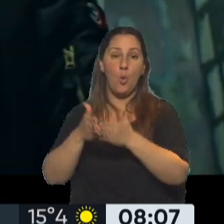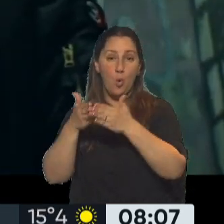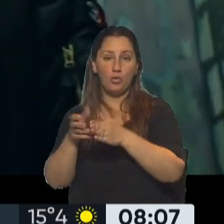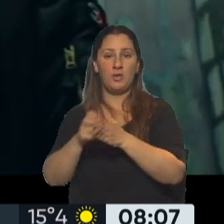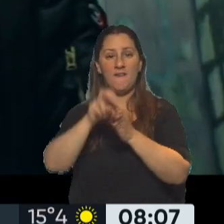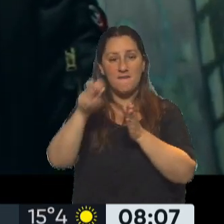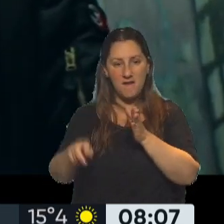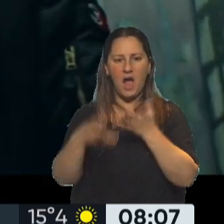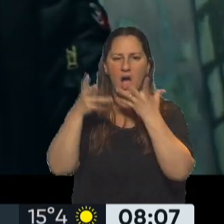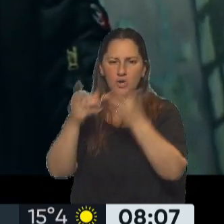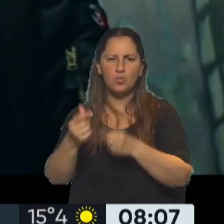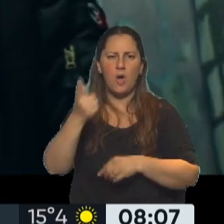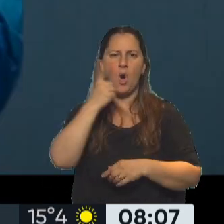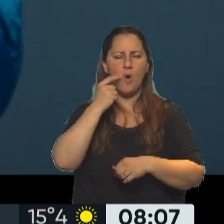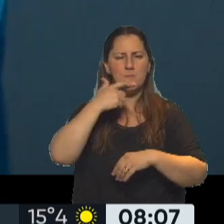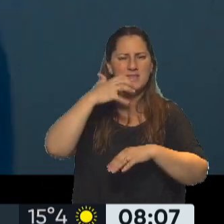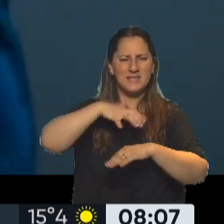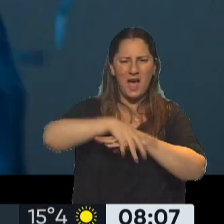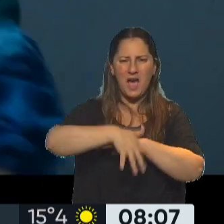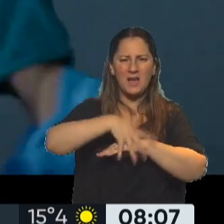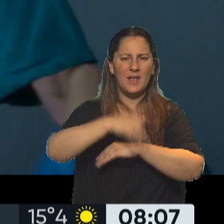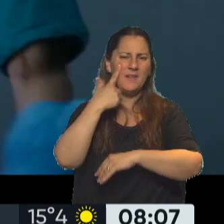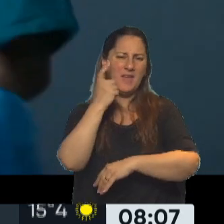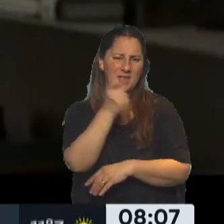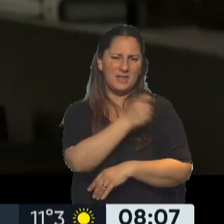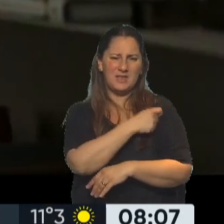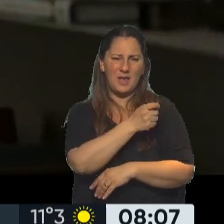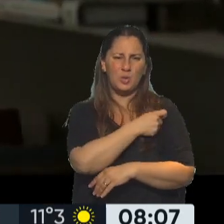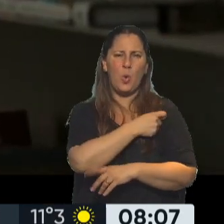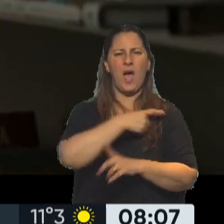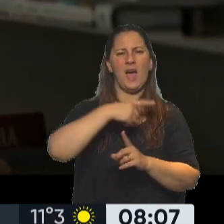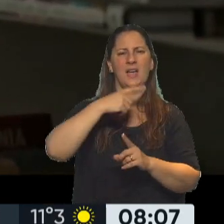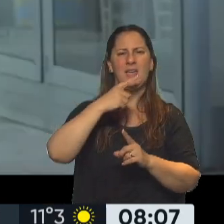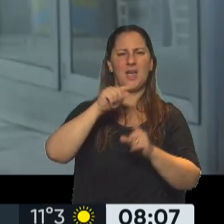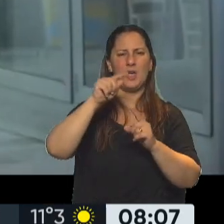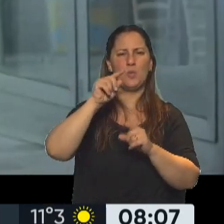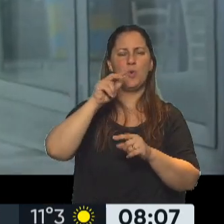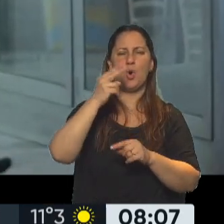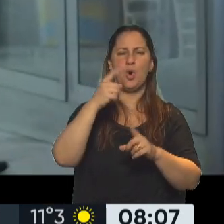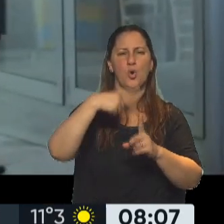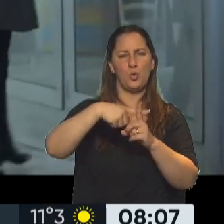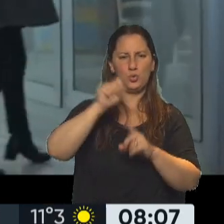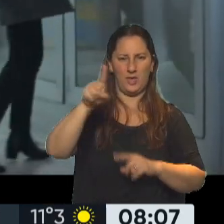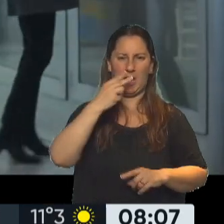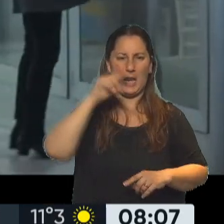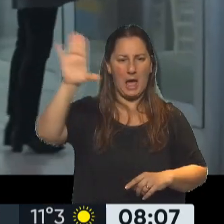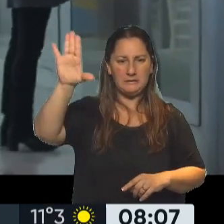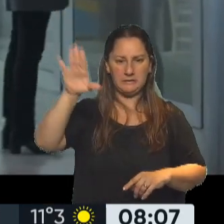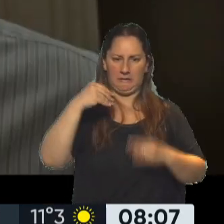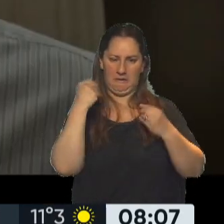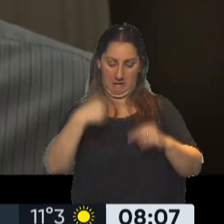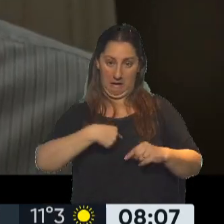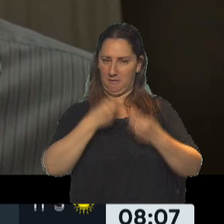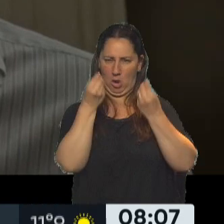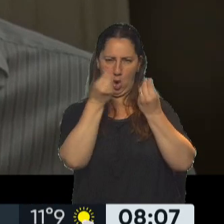hombre desangrándose. Empieza a ayudarlo. Al ver que tiene un tatuaje de una esvástica en el pecho, decide dejarlo morir. La culpa